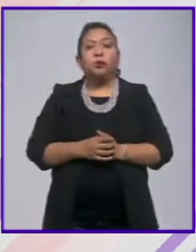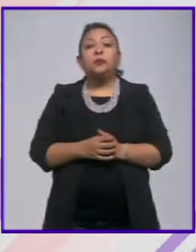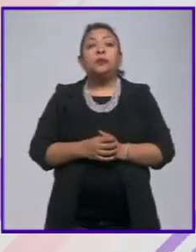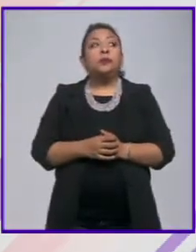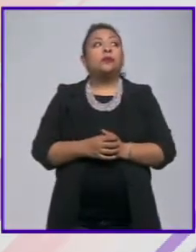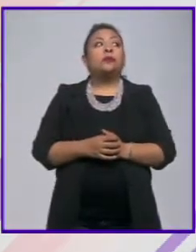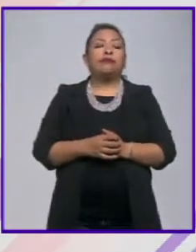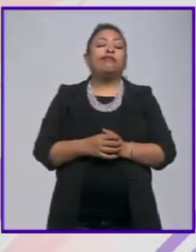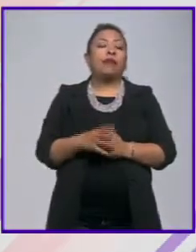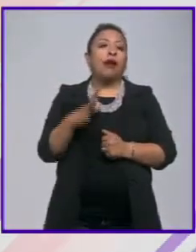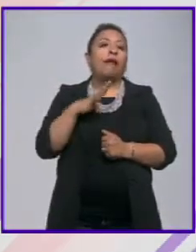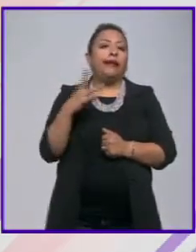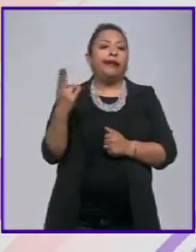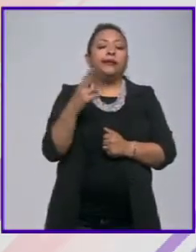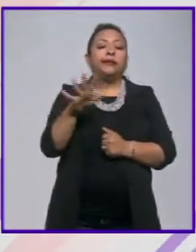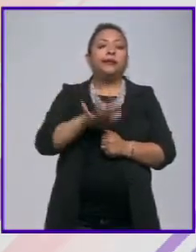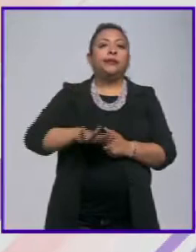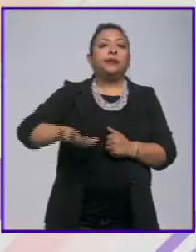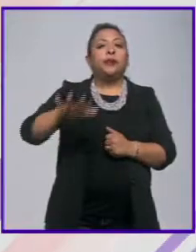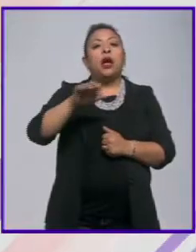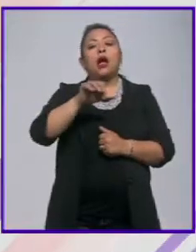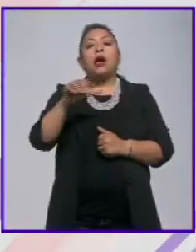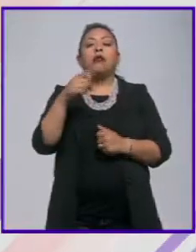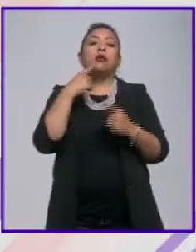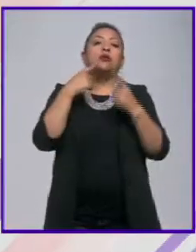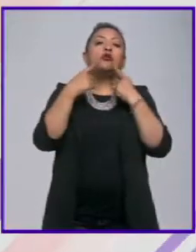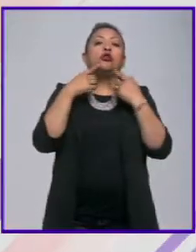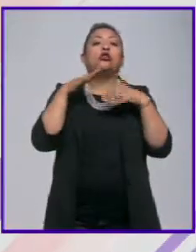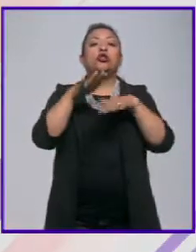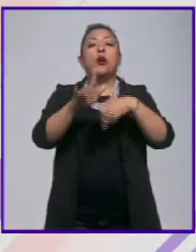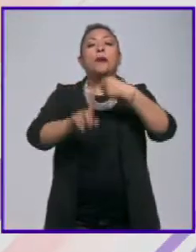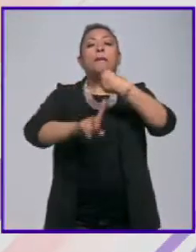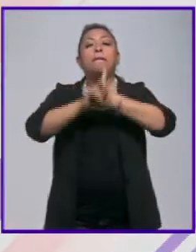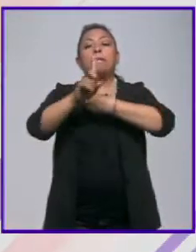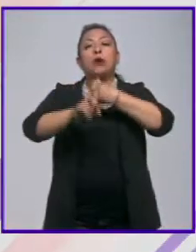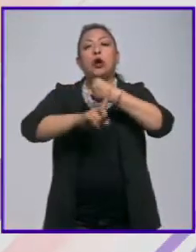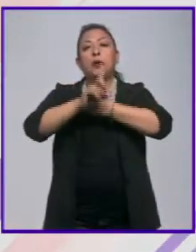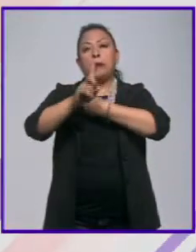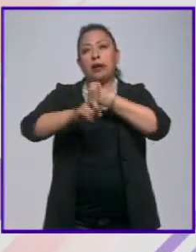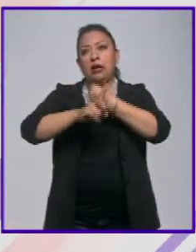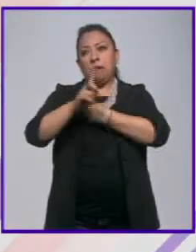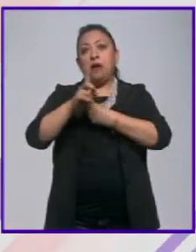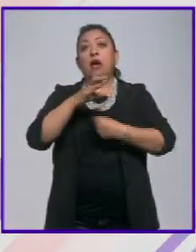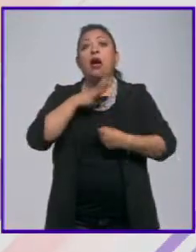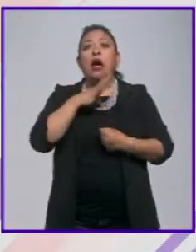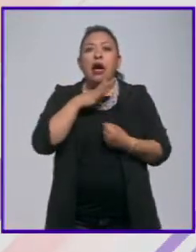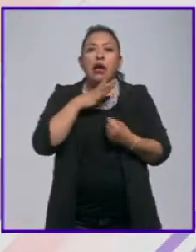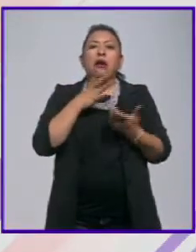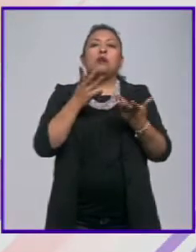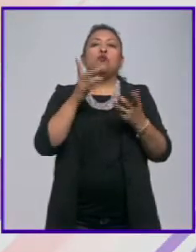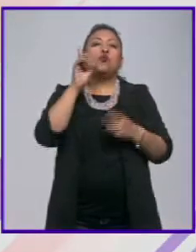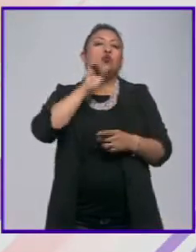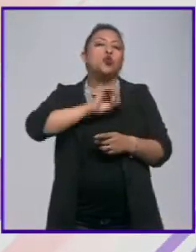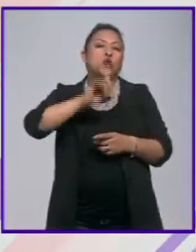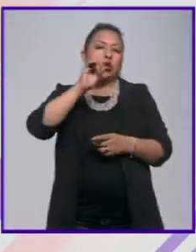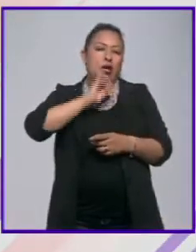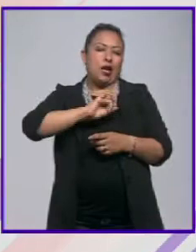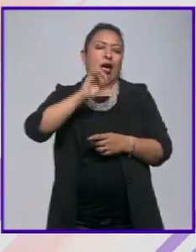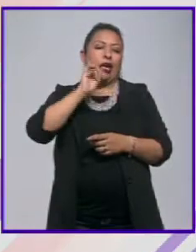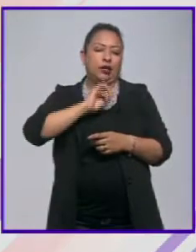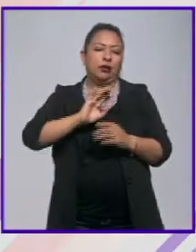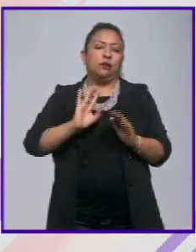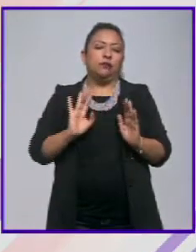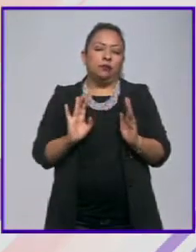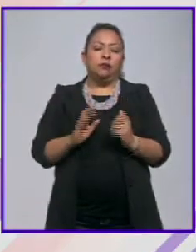Había una necesidad de un espacio de hablar sobre la situación que han tenido que enfrentar las mujeres en